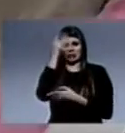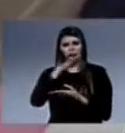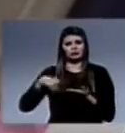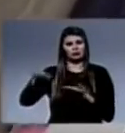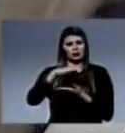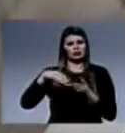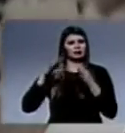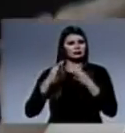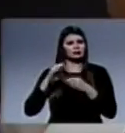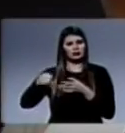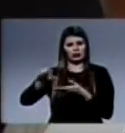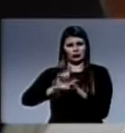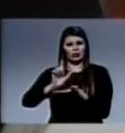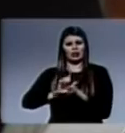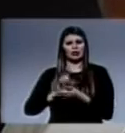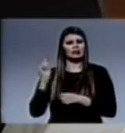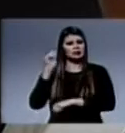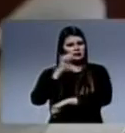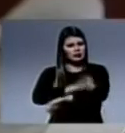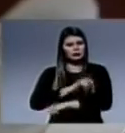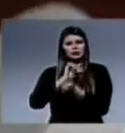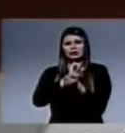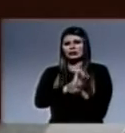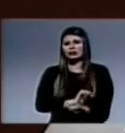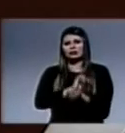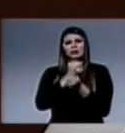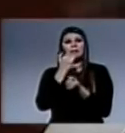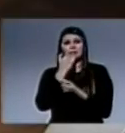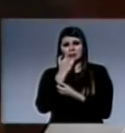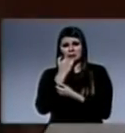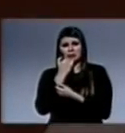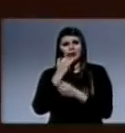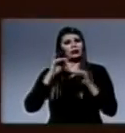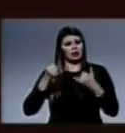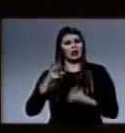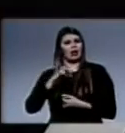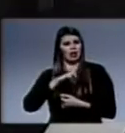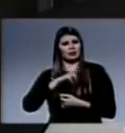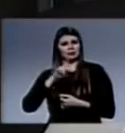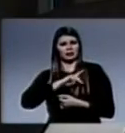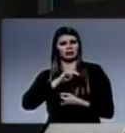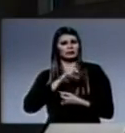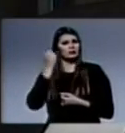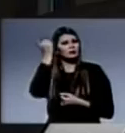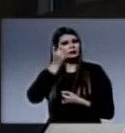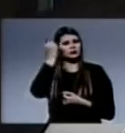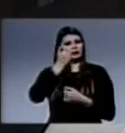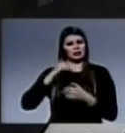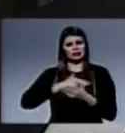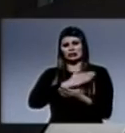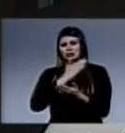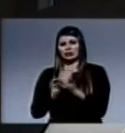ciudad de Saltos del Guairá. Mucho tiempo reprimido como dije, pero aquí hay gente que sueña y en este tiempo